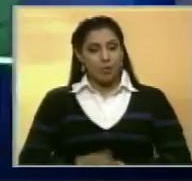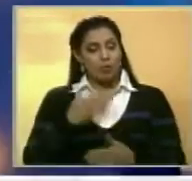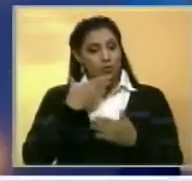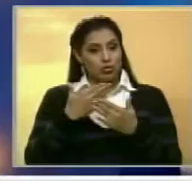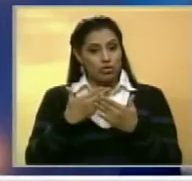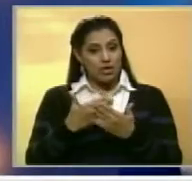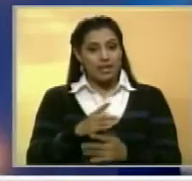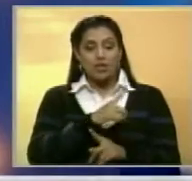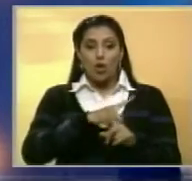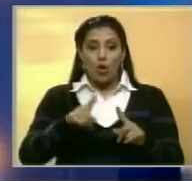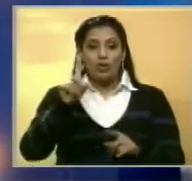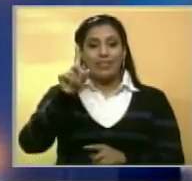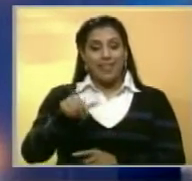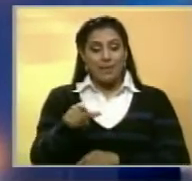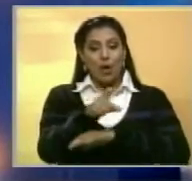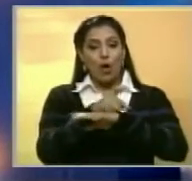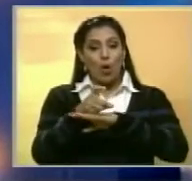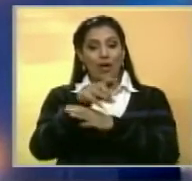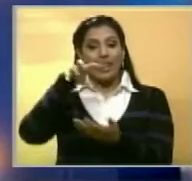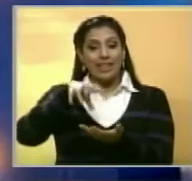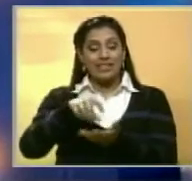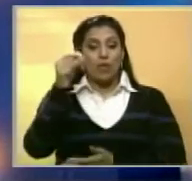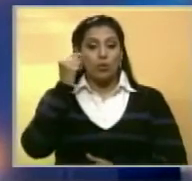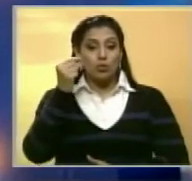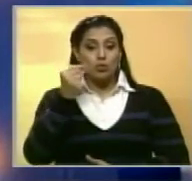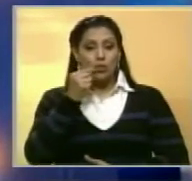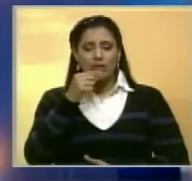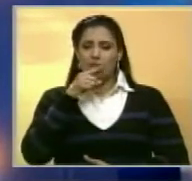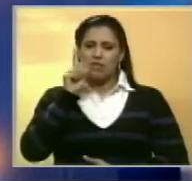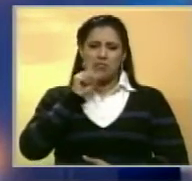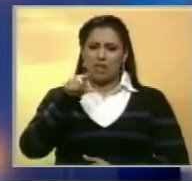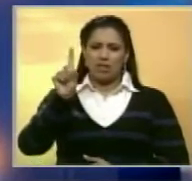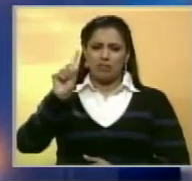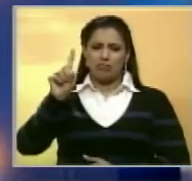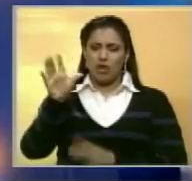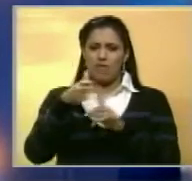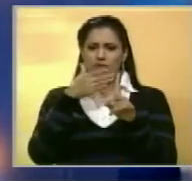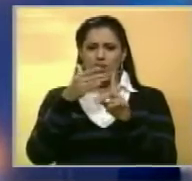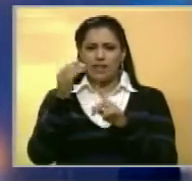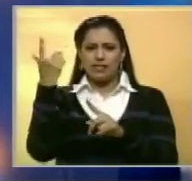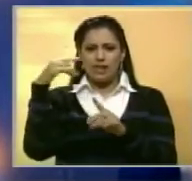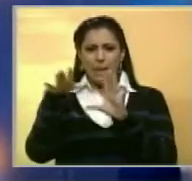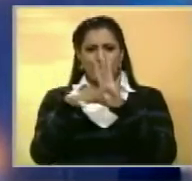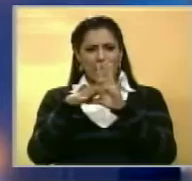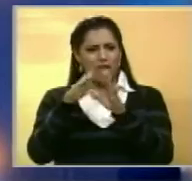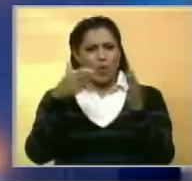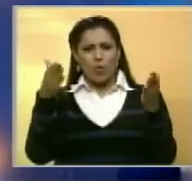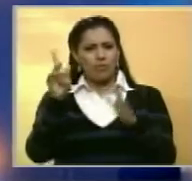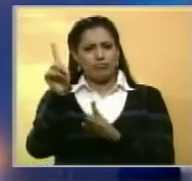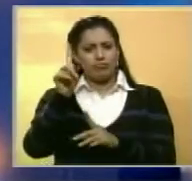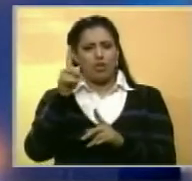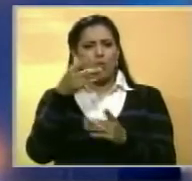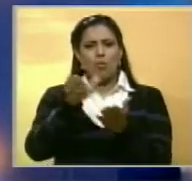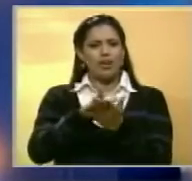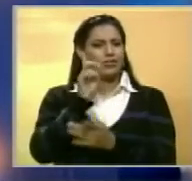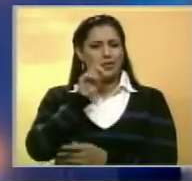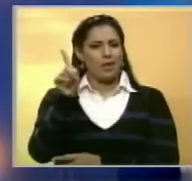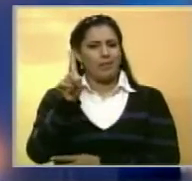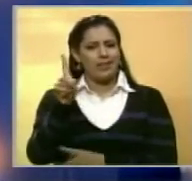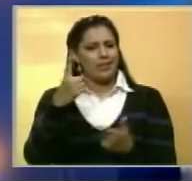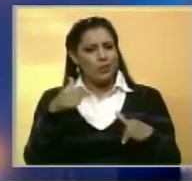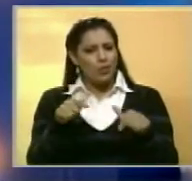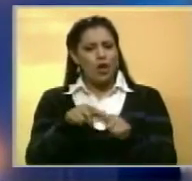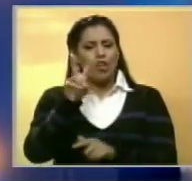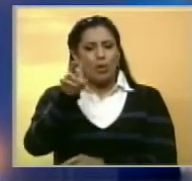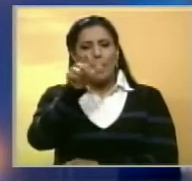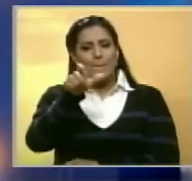Muchísimas gracias. Y precisamente el gobernador de Sucre, Luis Acuña, desmintió que los hechos violentos ocurridos este martes en Cumaná hayan dejado fallecidos. Aseguro